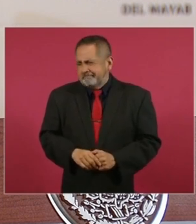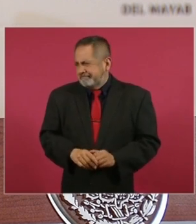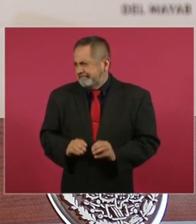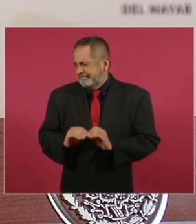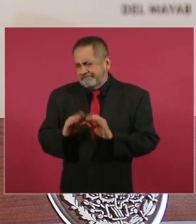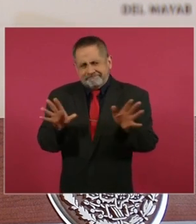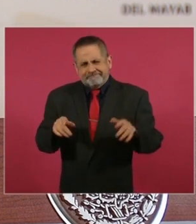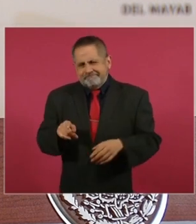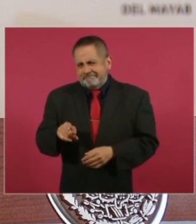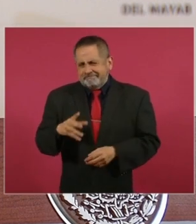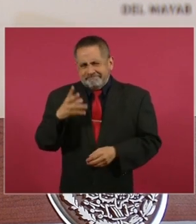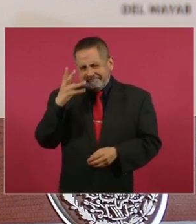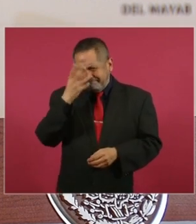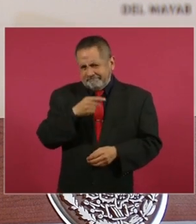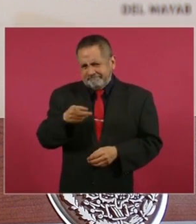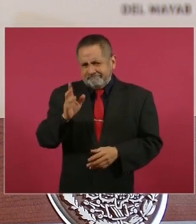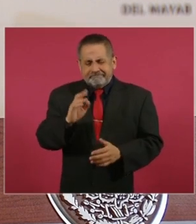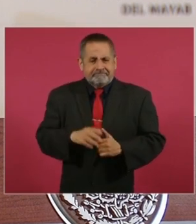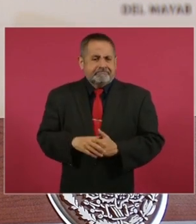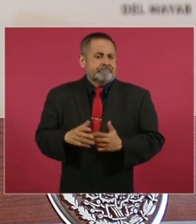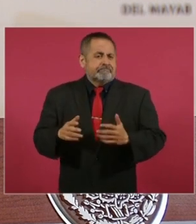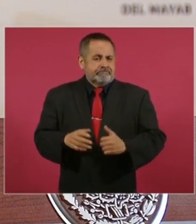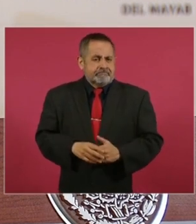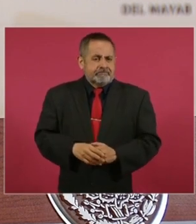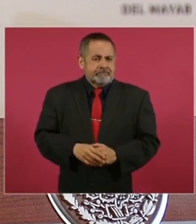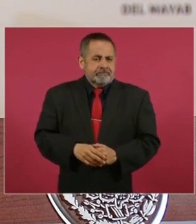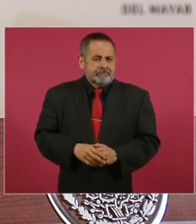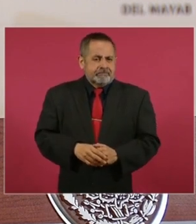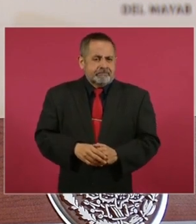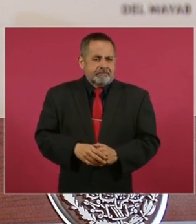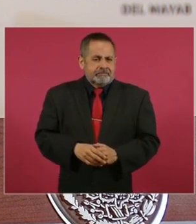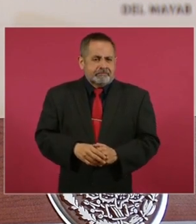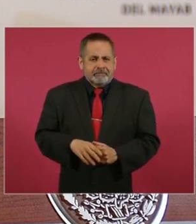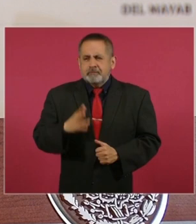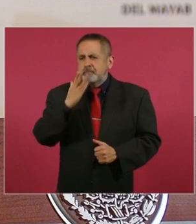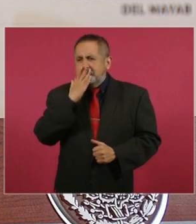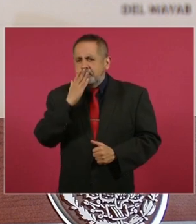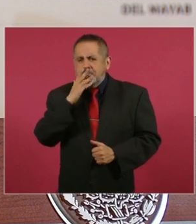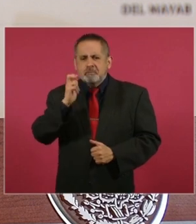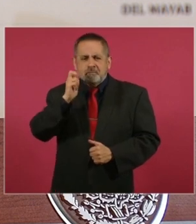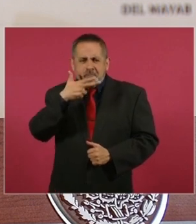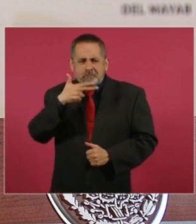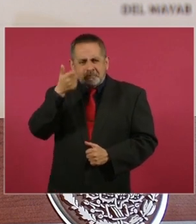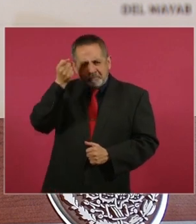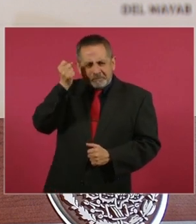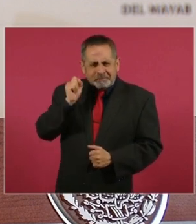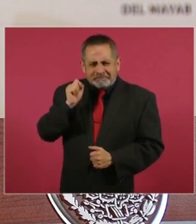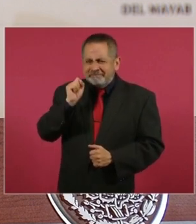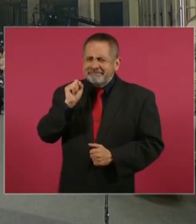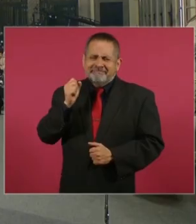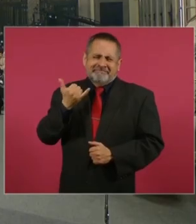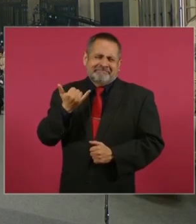hablar, bueno, y Sonora, y Chihuahua, y Sinaloa.